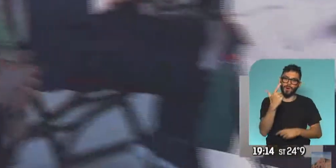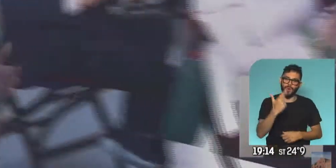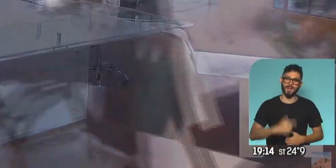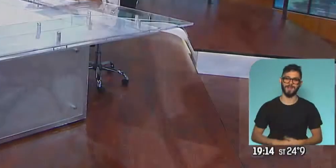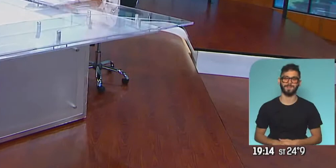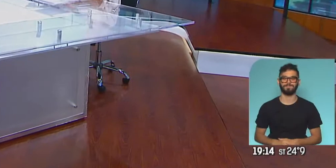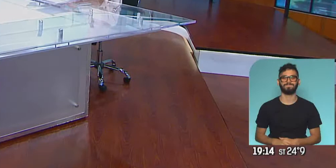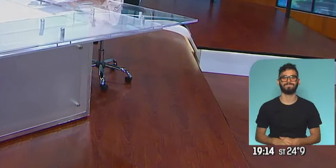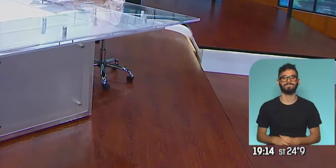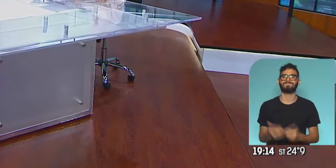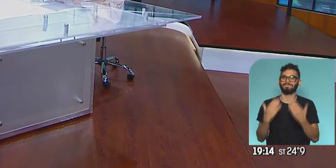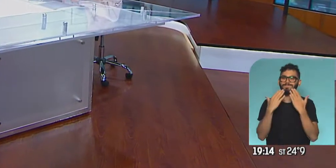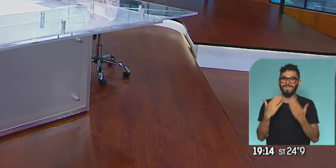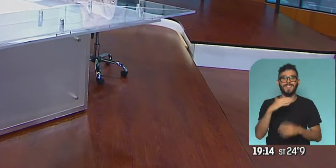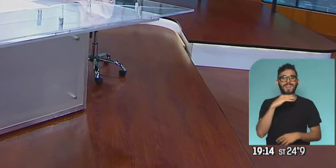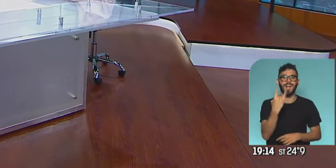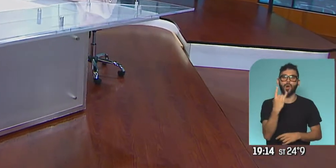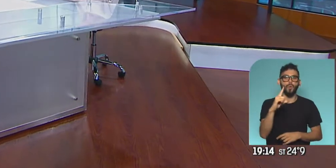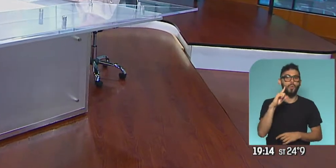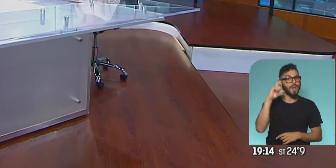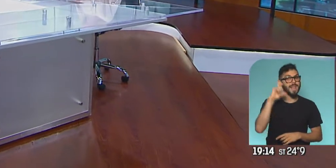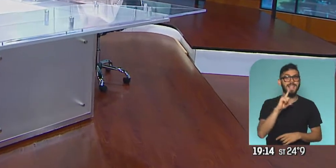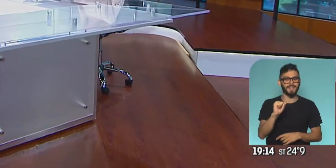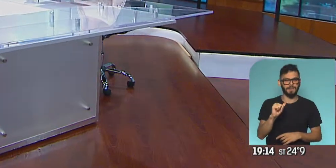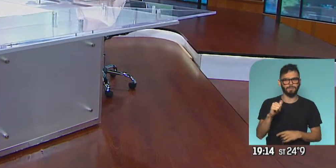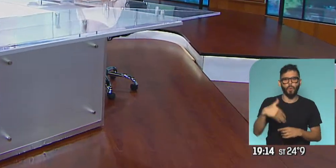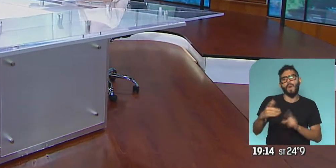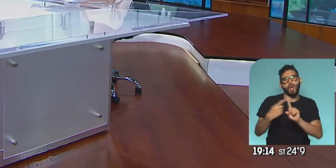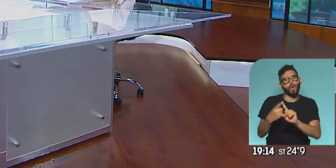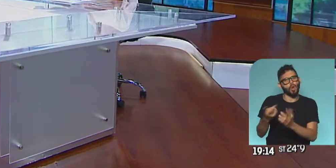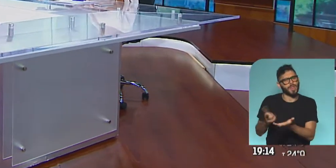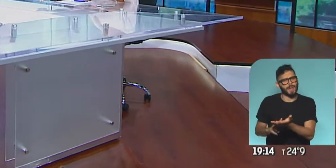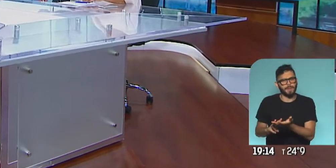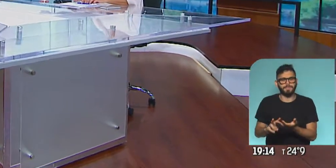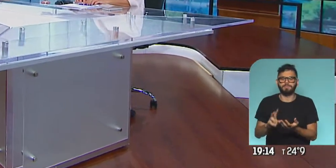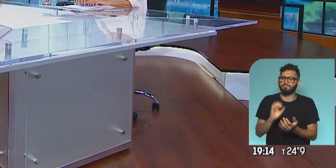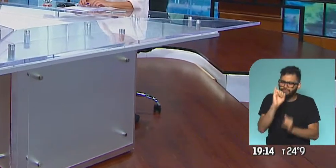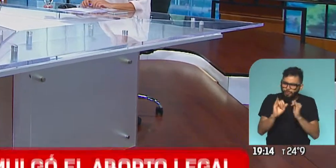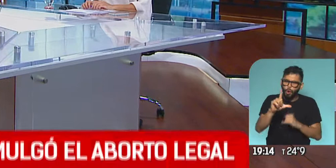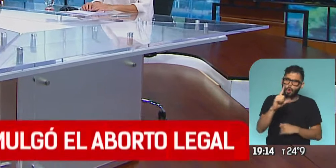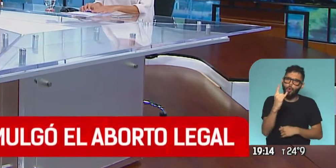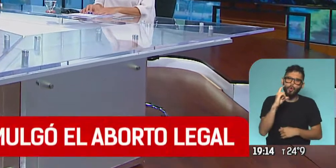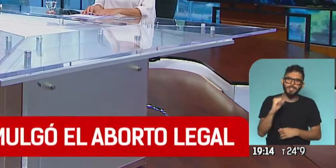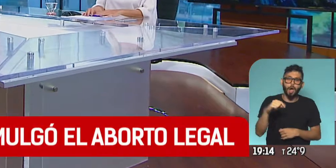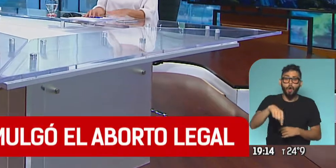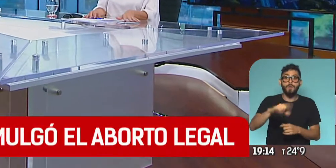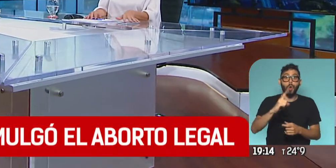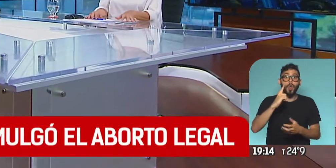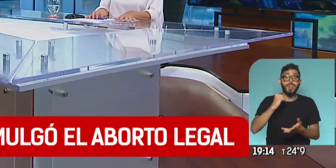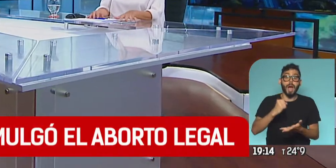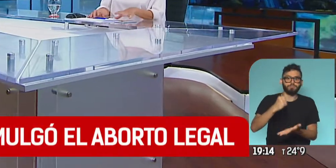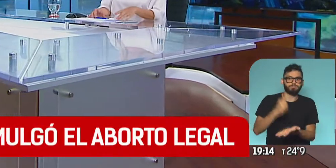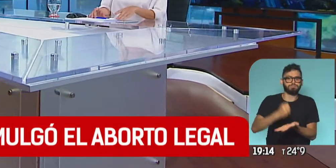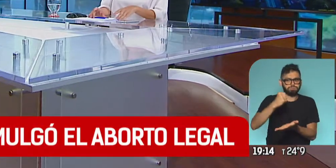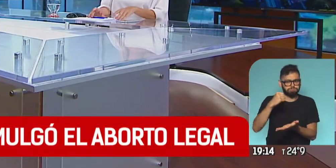Gracias Julieta y estaremos de vuelta obviamente. Decía Lucía, hoy quizás sea el corolario, ¿no? Quizás también sea